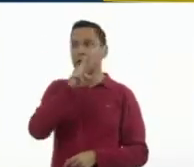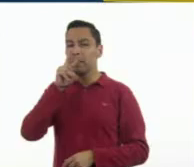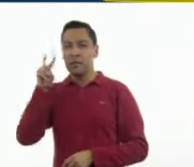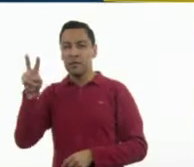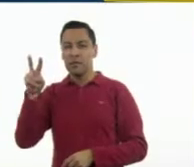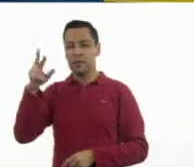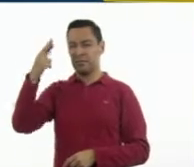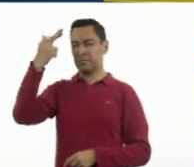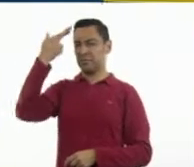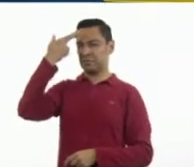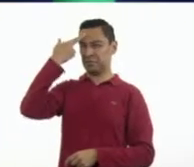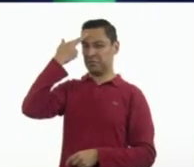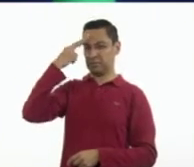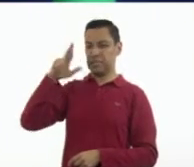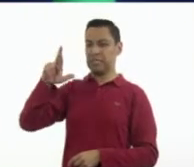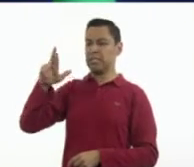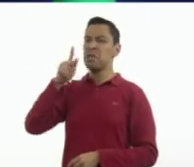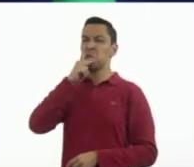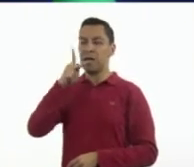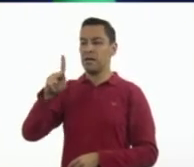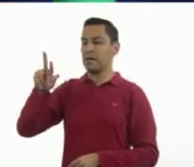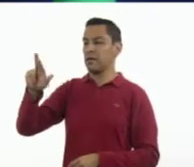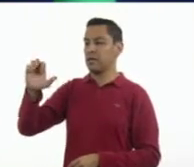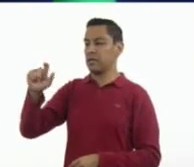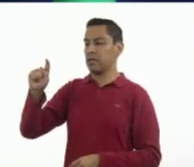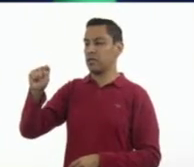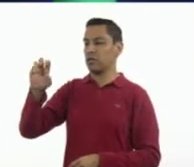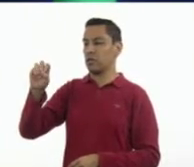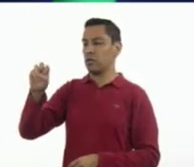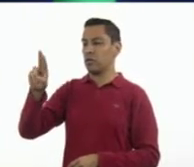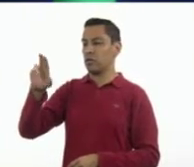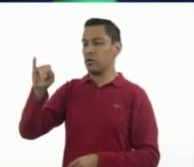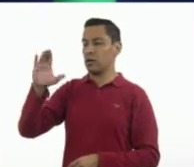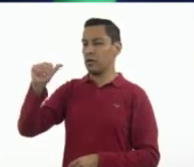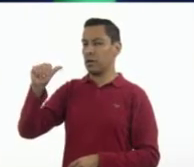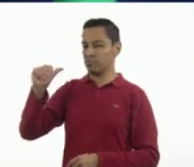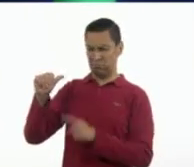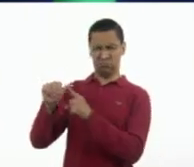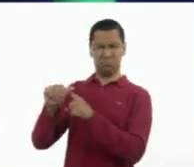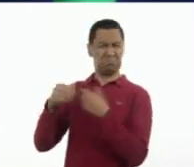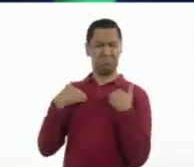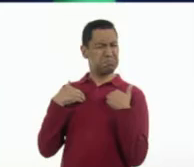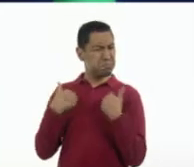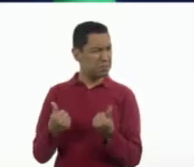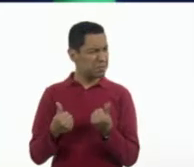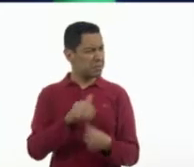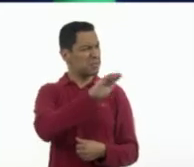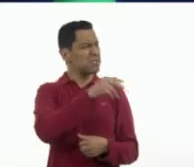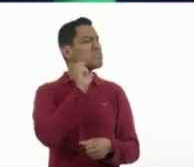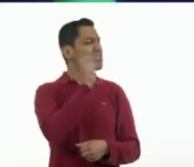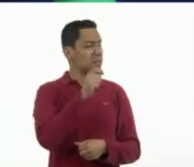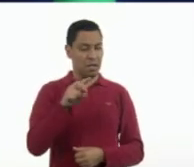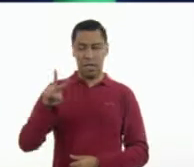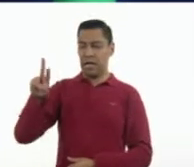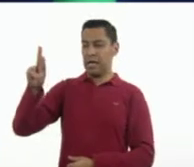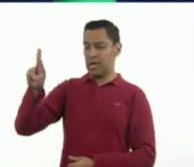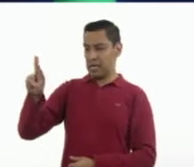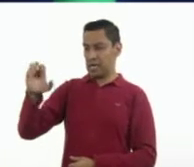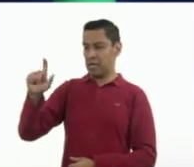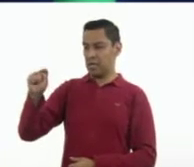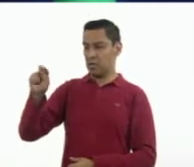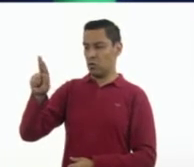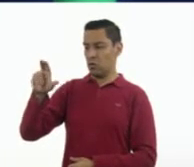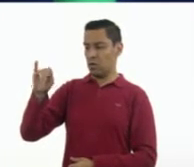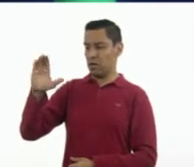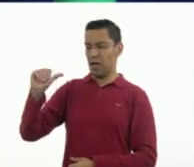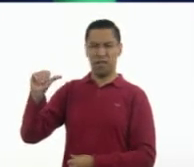retóricas como propaganda. Aquí hay otra palabra que no entendí. Retórica. ¿Qué es eso?